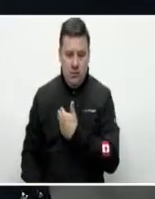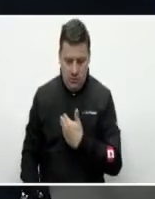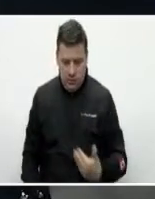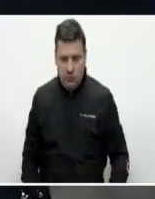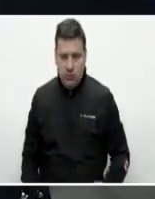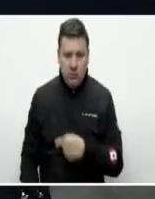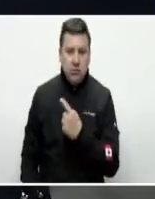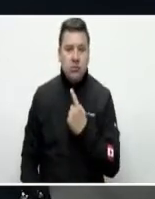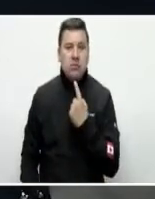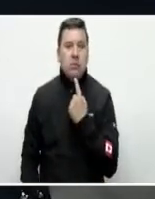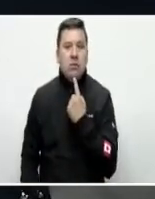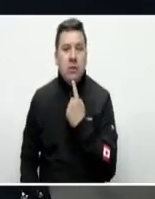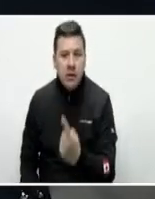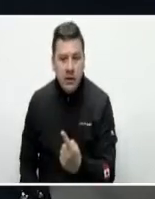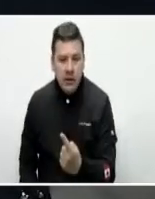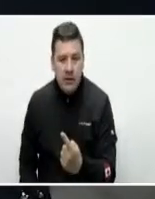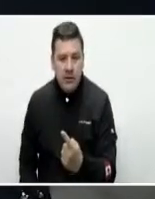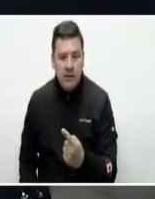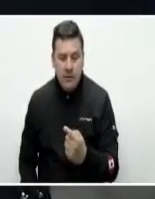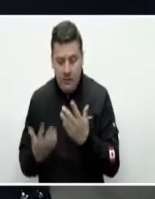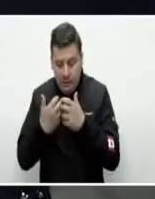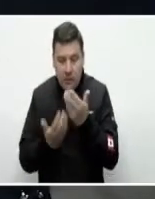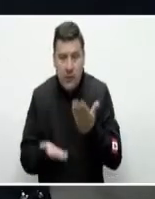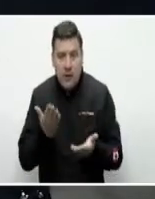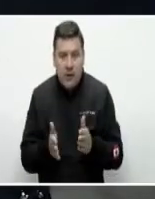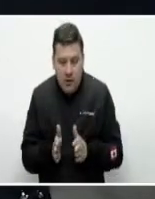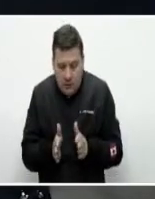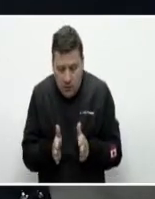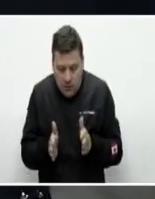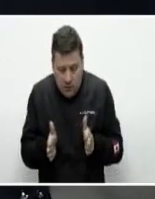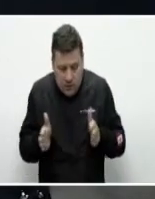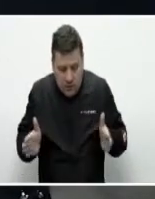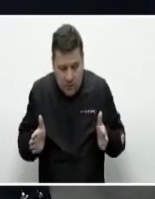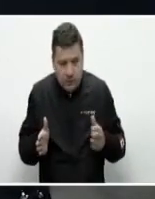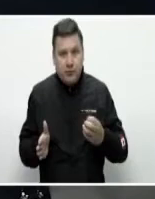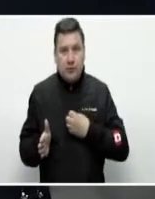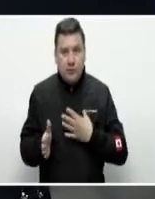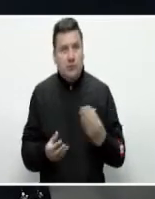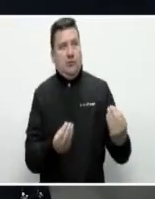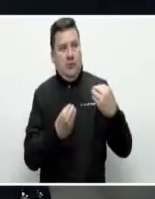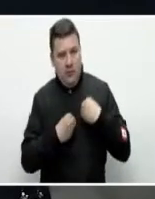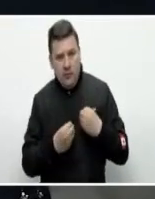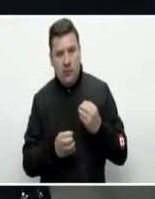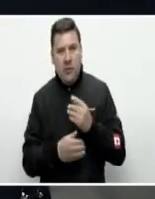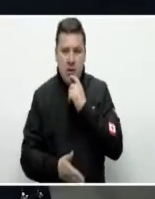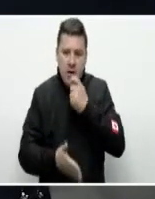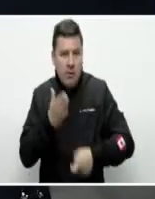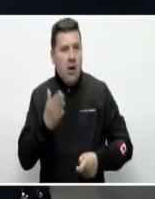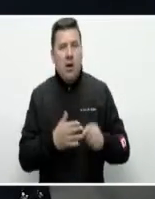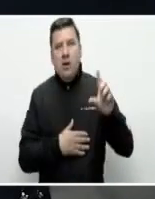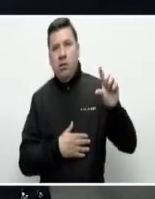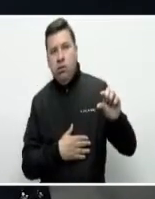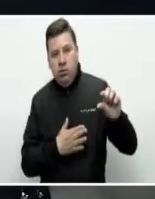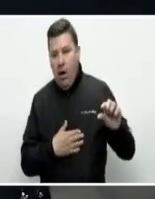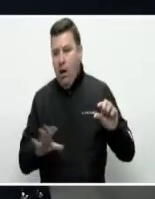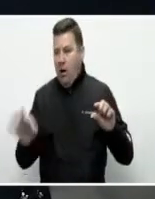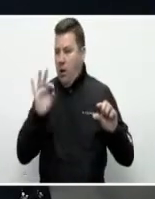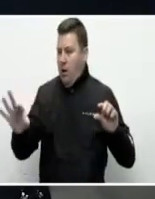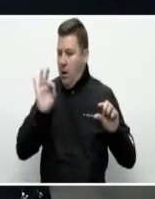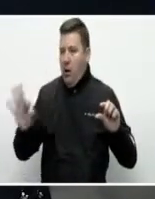además ha dicho, que según el tamaño de la empresa, tenemos que darle oportunidades en los impuestos, en